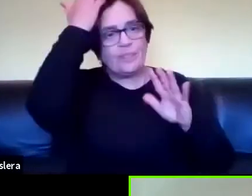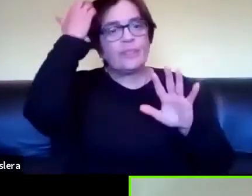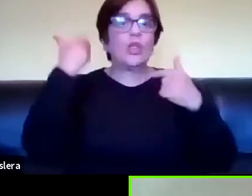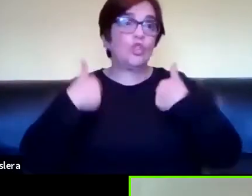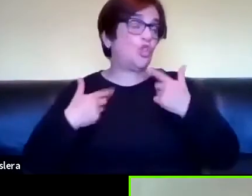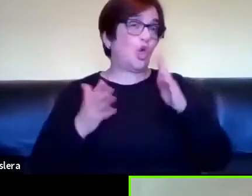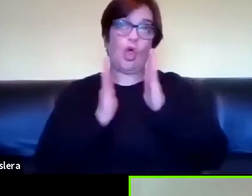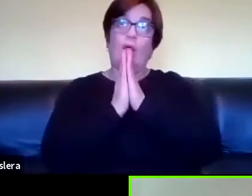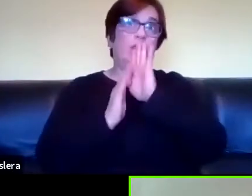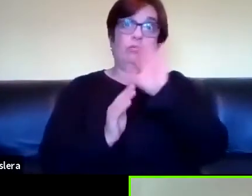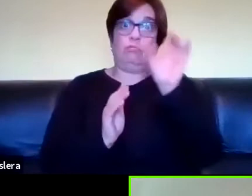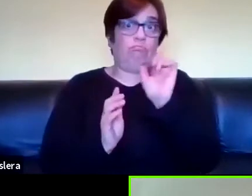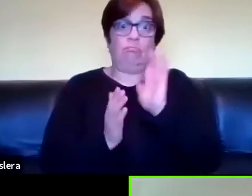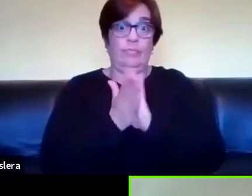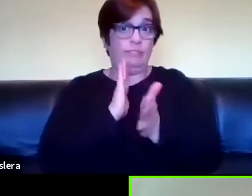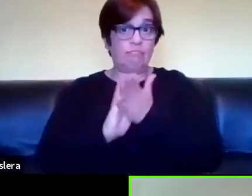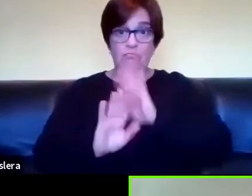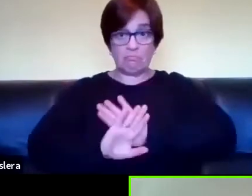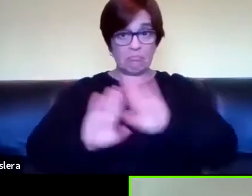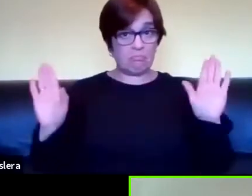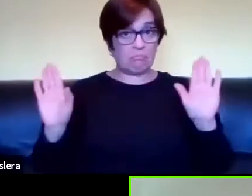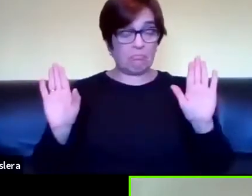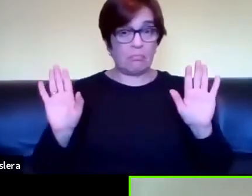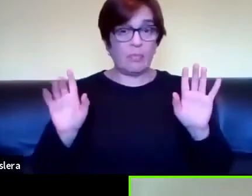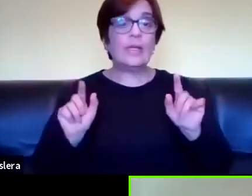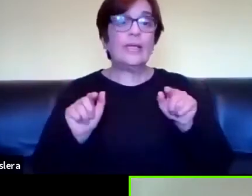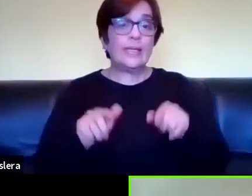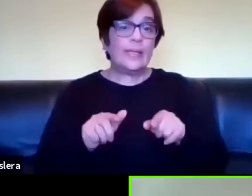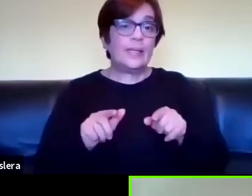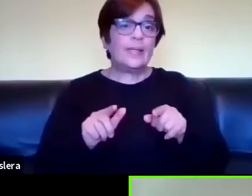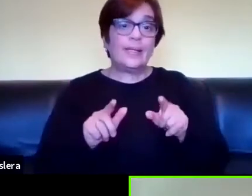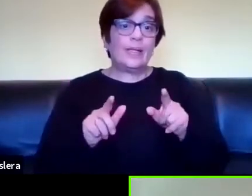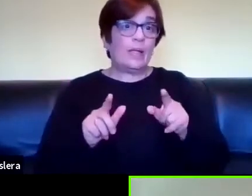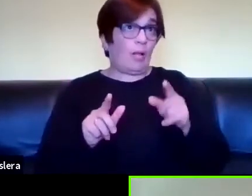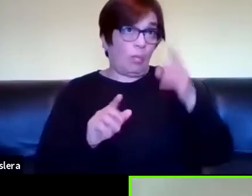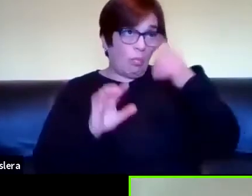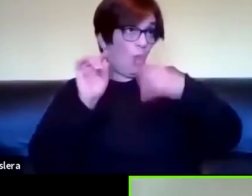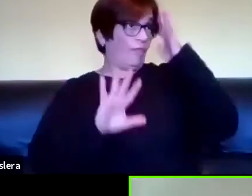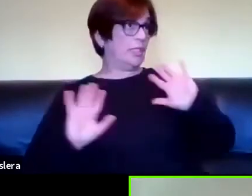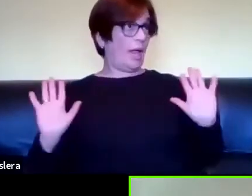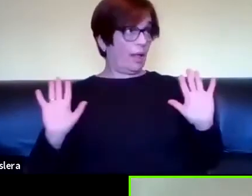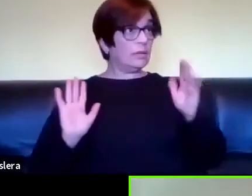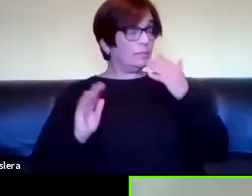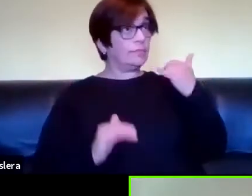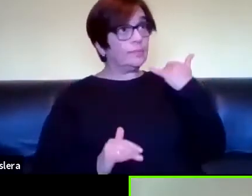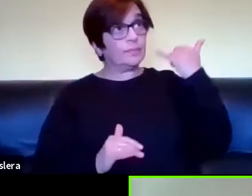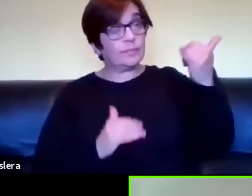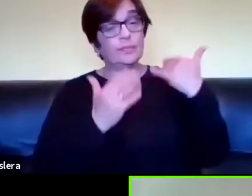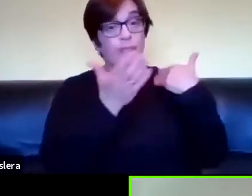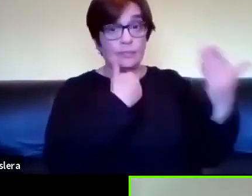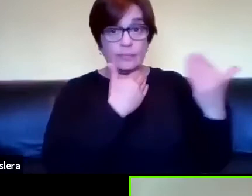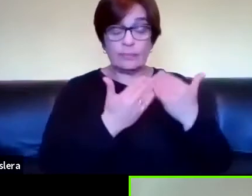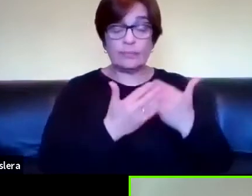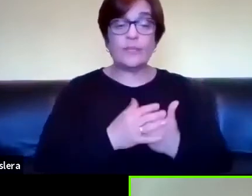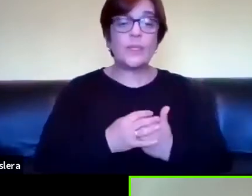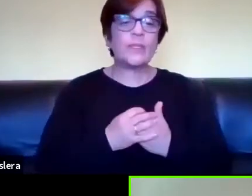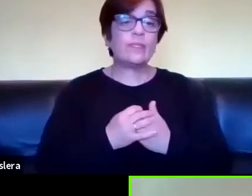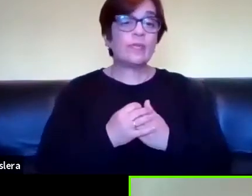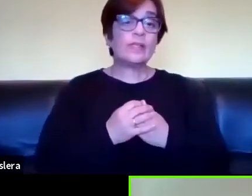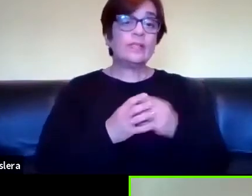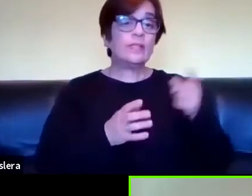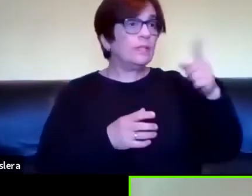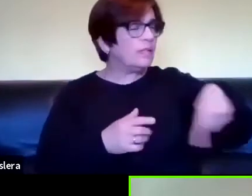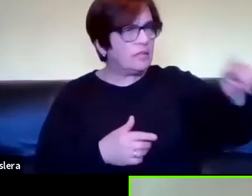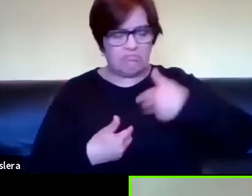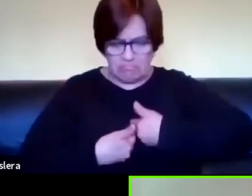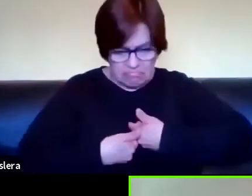ateo o sea no participo de ninguna religión en términos totalmente profesionales me contacté con ellos y fueron